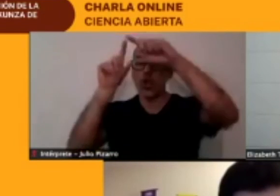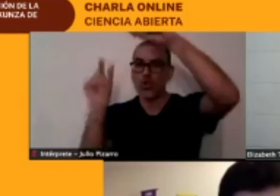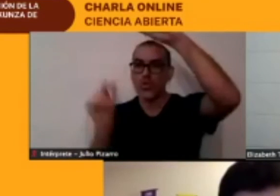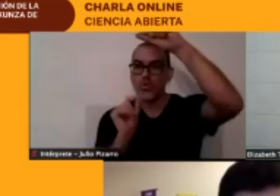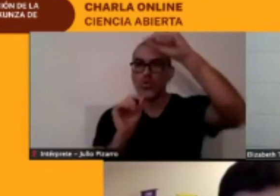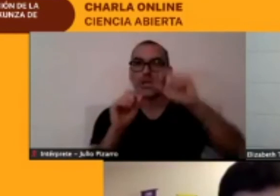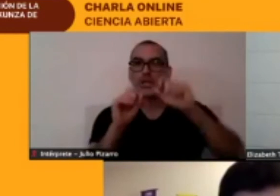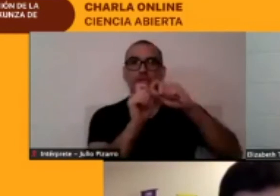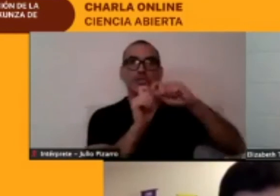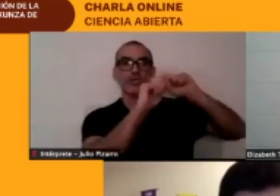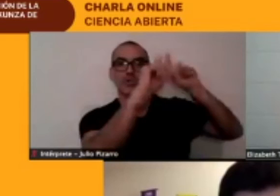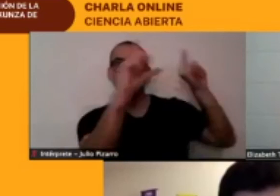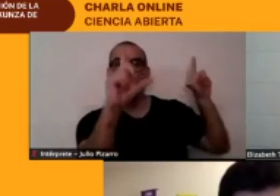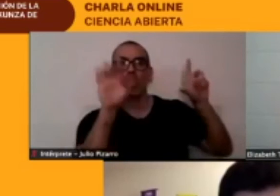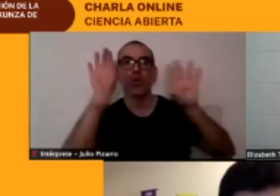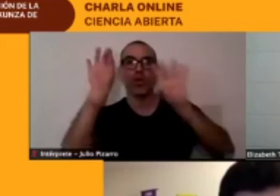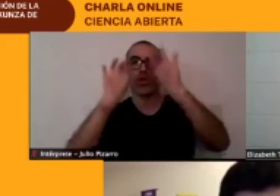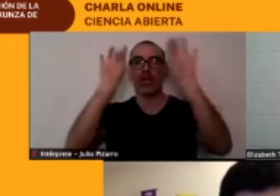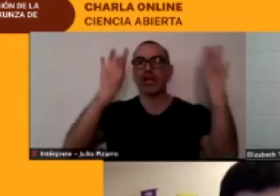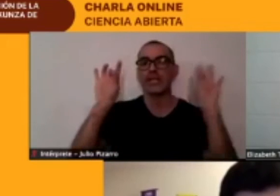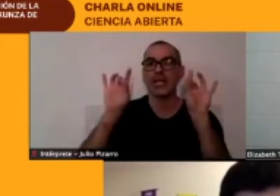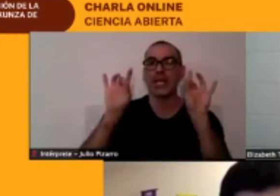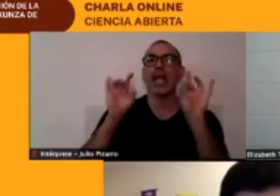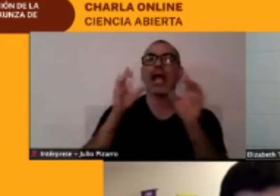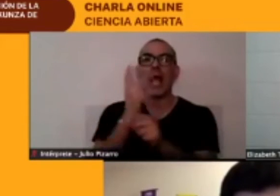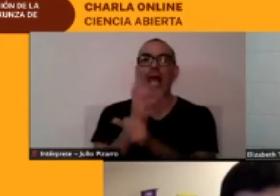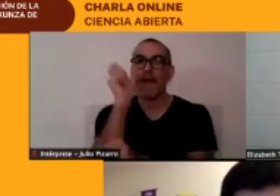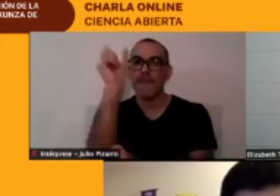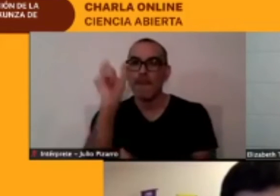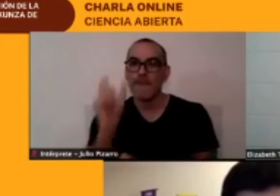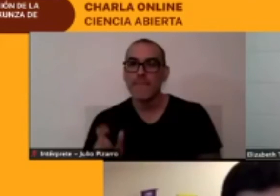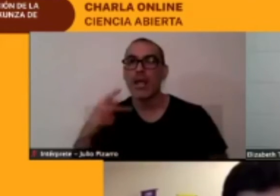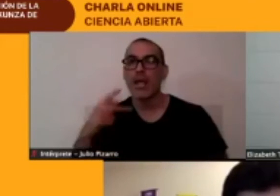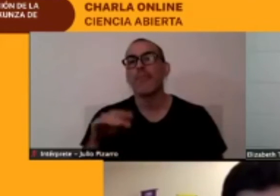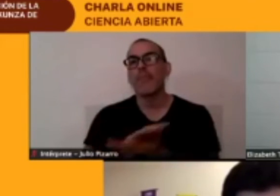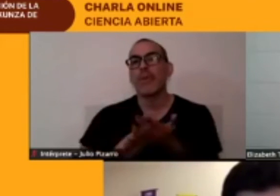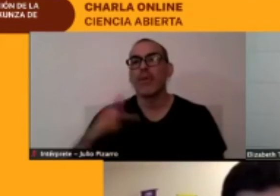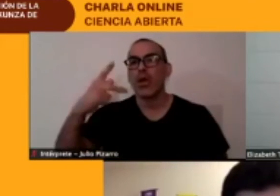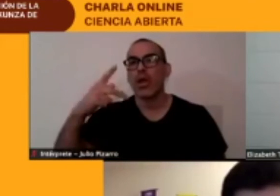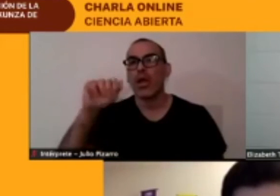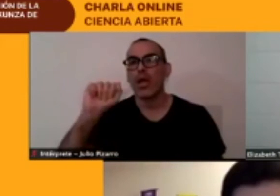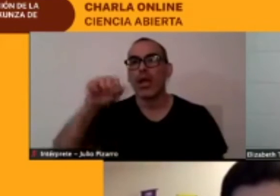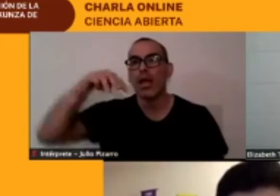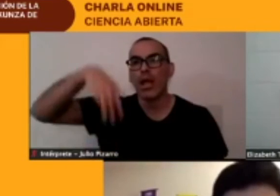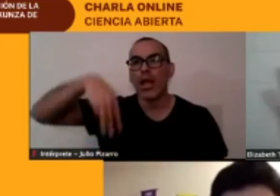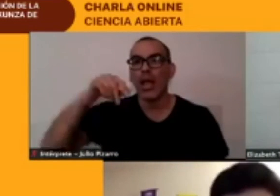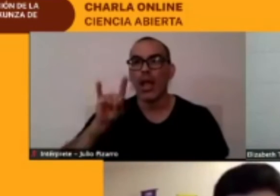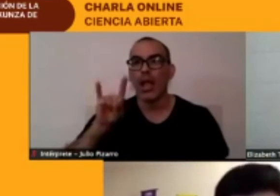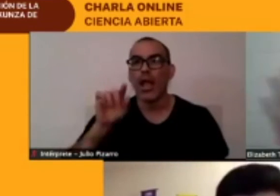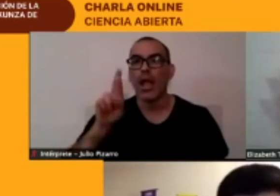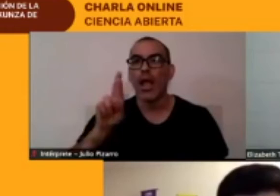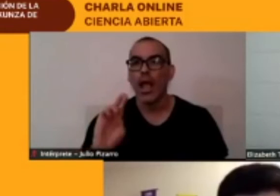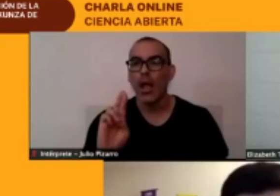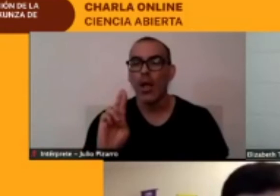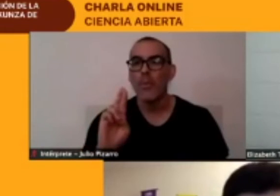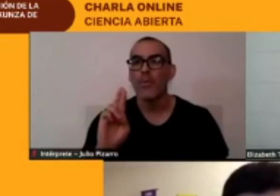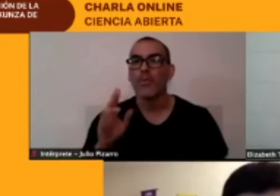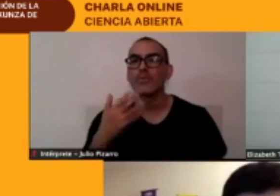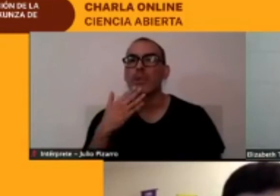las estrellas esas palabras están Camur es una de ellas ¿verdad? y la y la juntan con